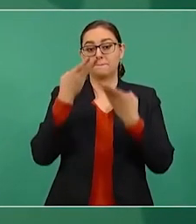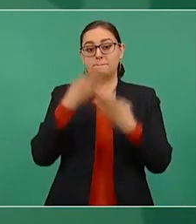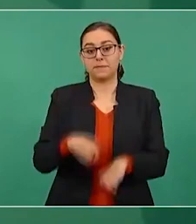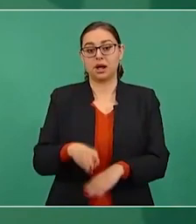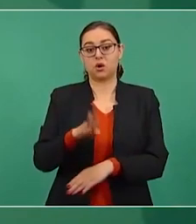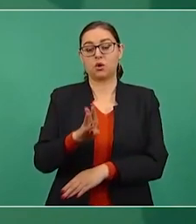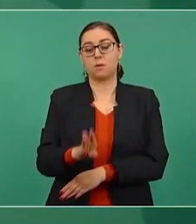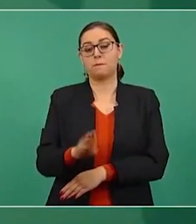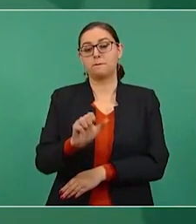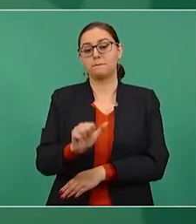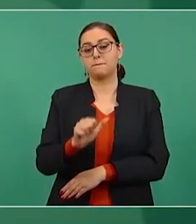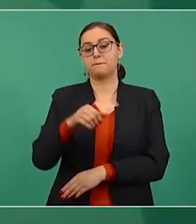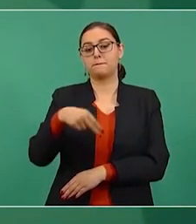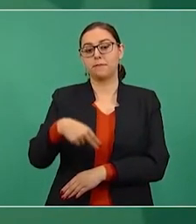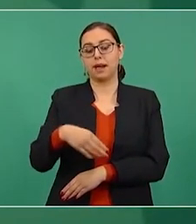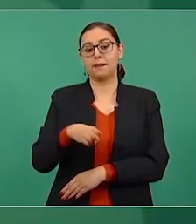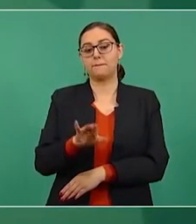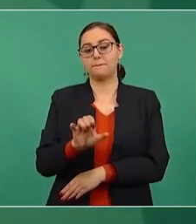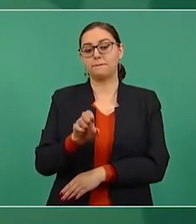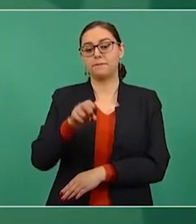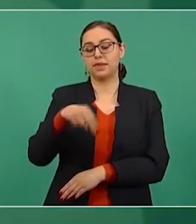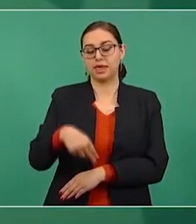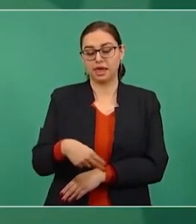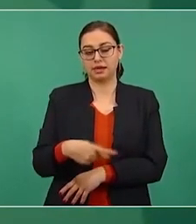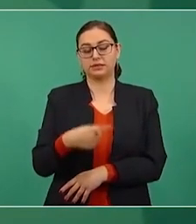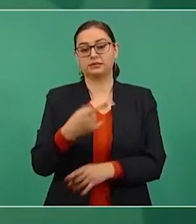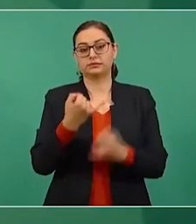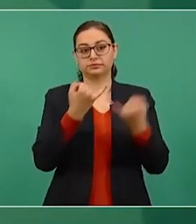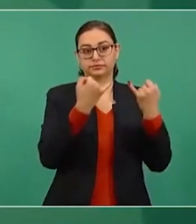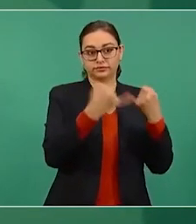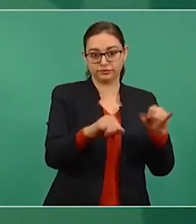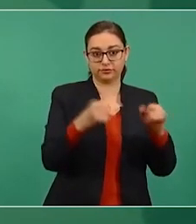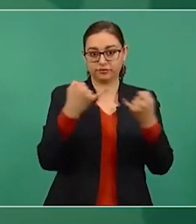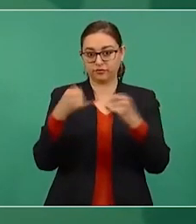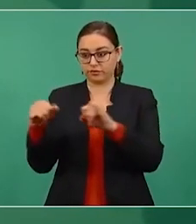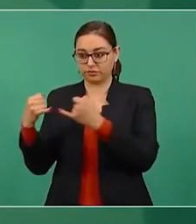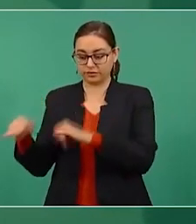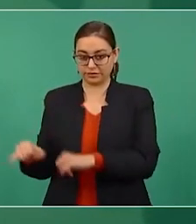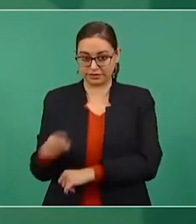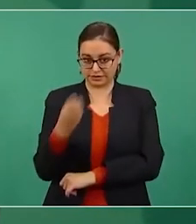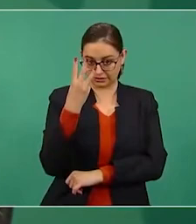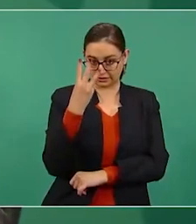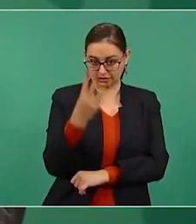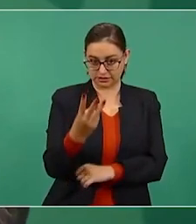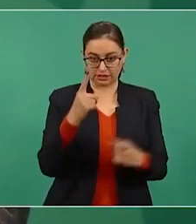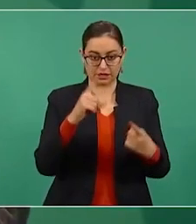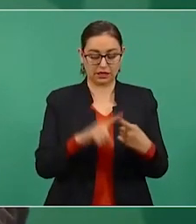una en Gustavo Amadero,